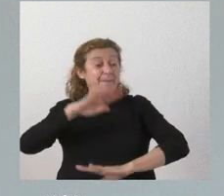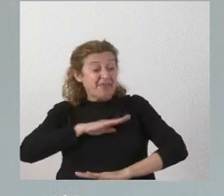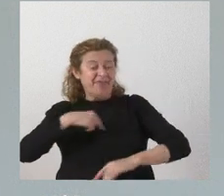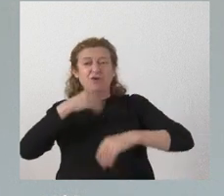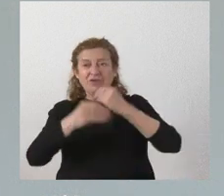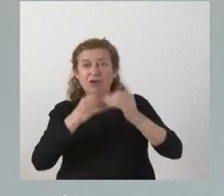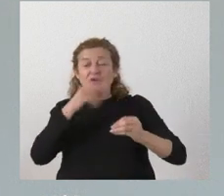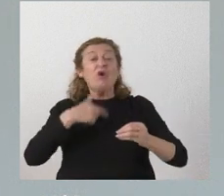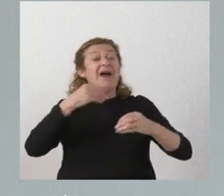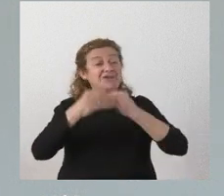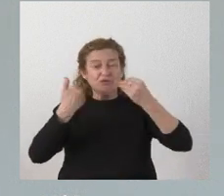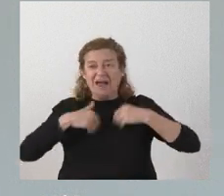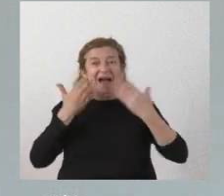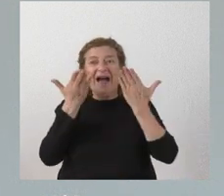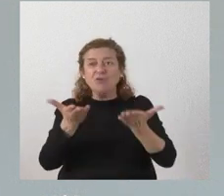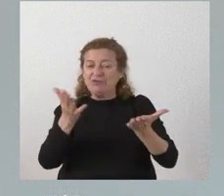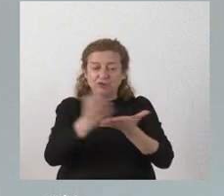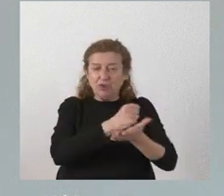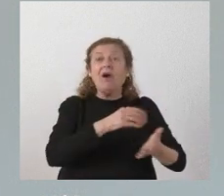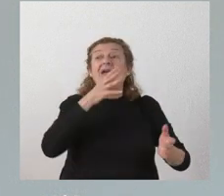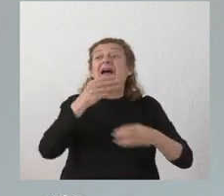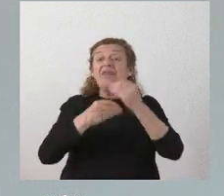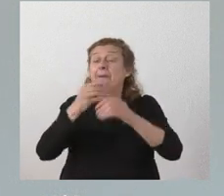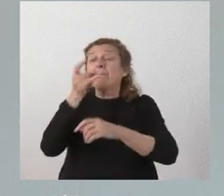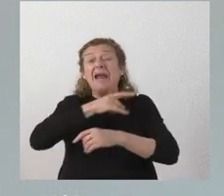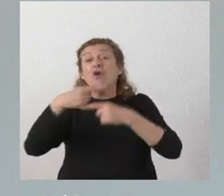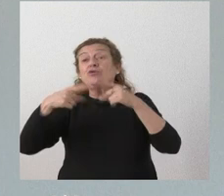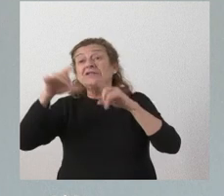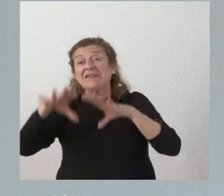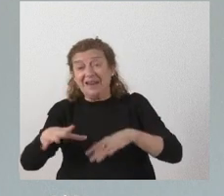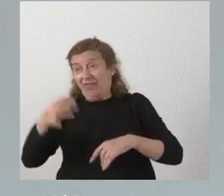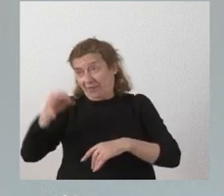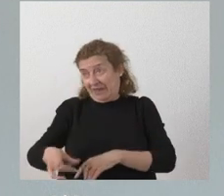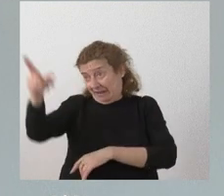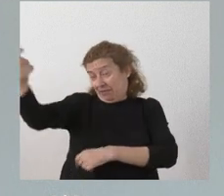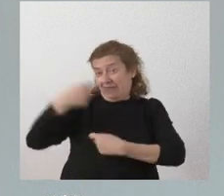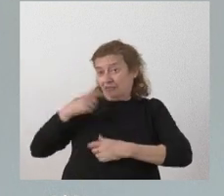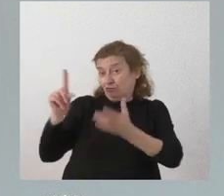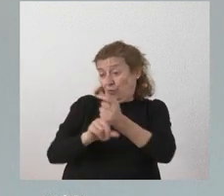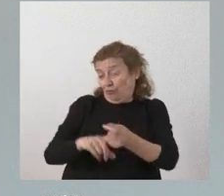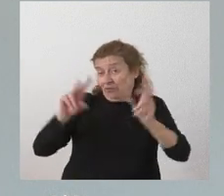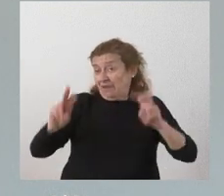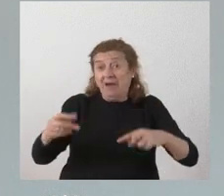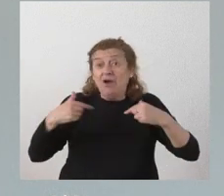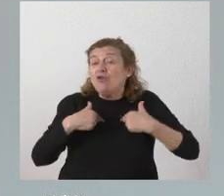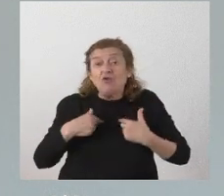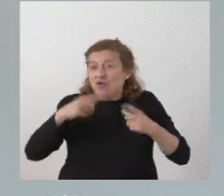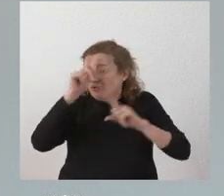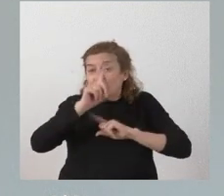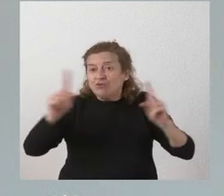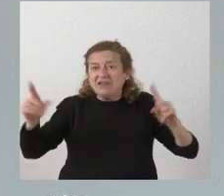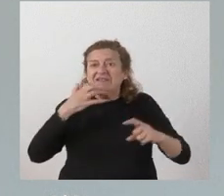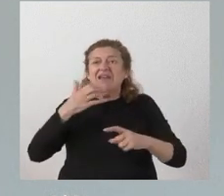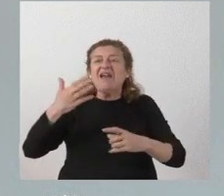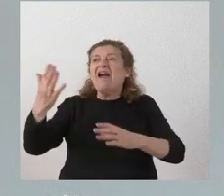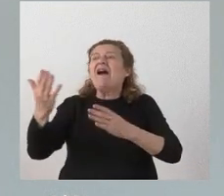resolvíamos las ayudas lo hemos hecho ahora quien ha hecho mal las cosas es el que tiene que dar solución a esta cuestión nosotros ni siquiera sabemos si esa ayuda tiene